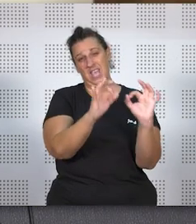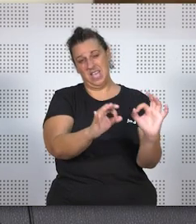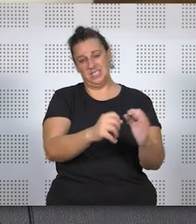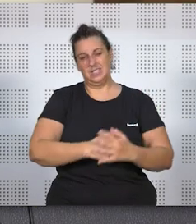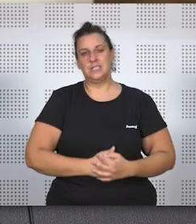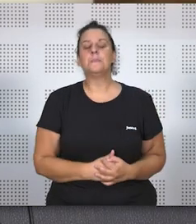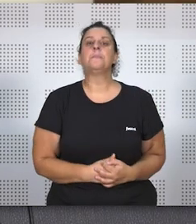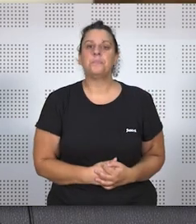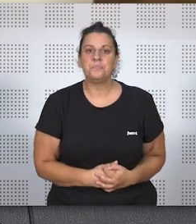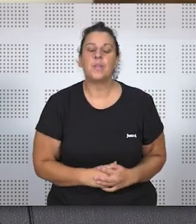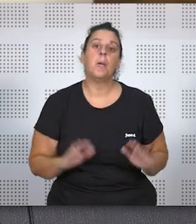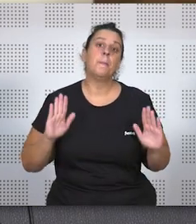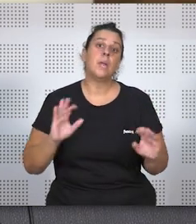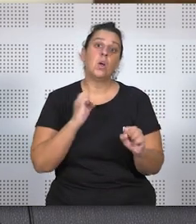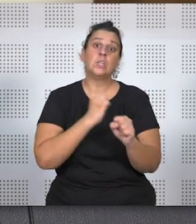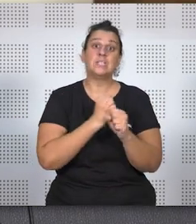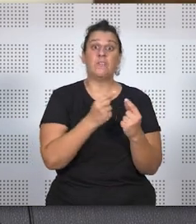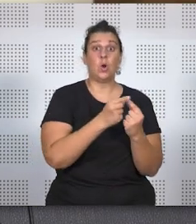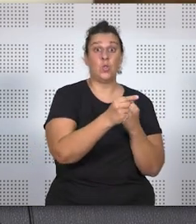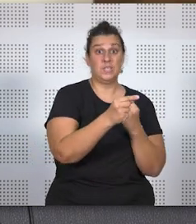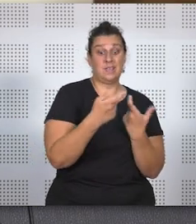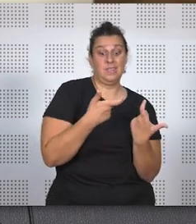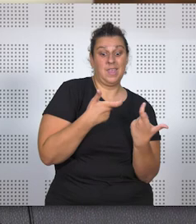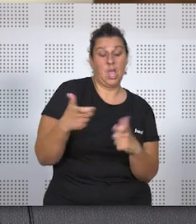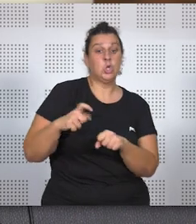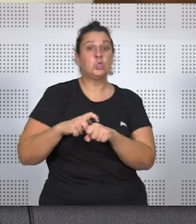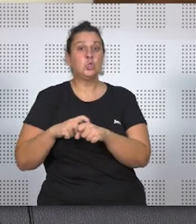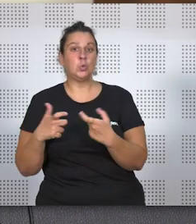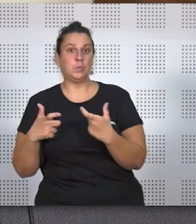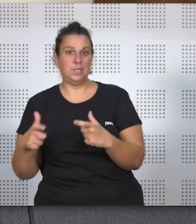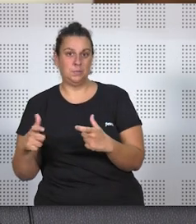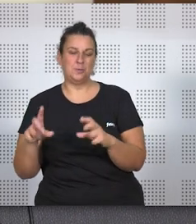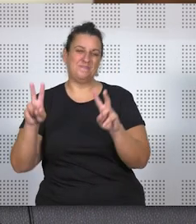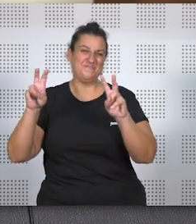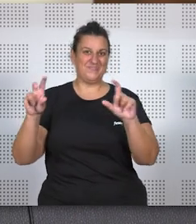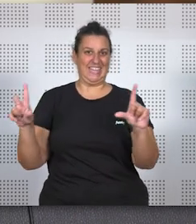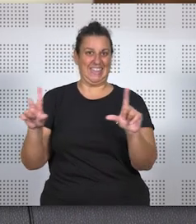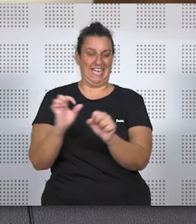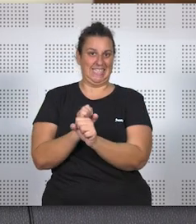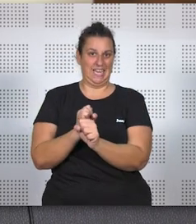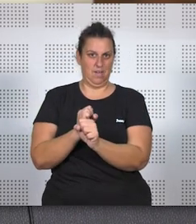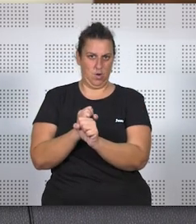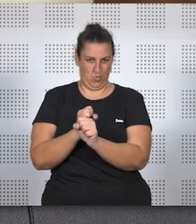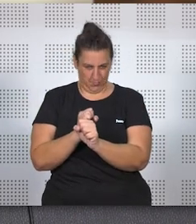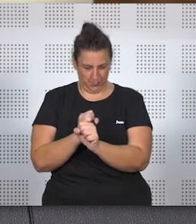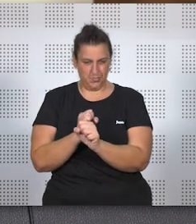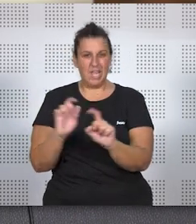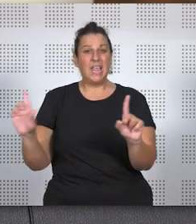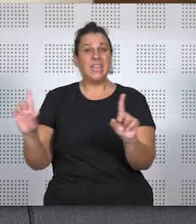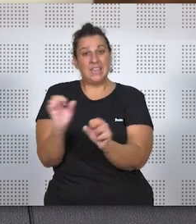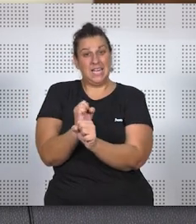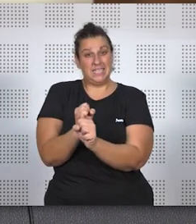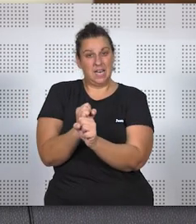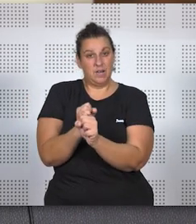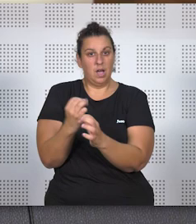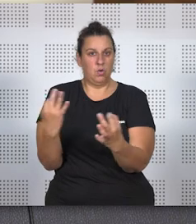Pero dentro de ese trabajo a distancia hay un subtipo, una subespecie que es el teletrabajo. La particularidad que presenta el teletrabajo